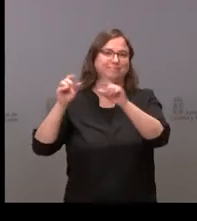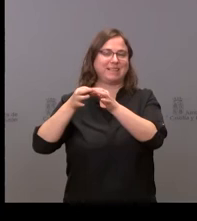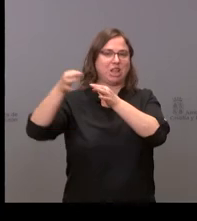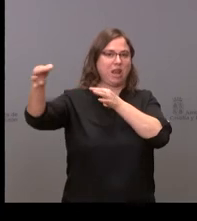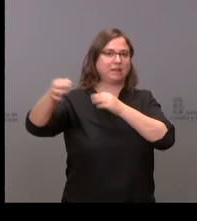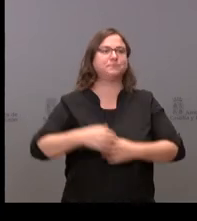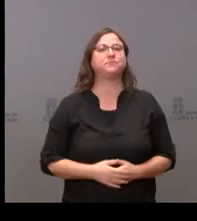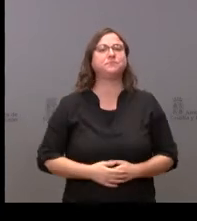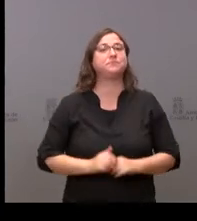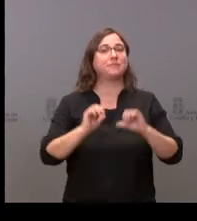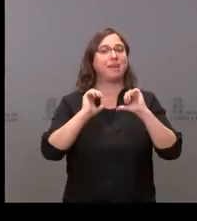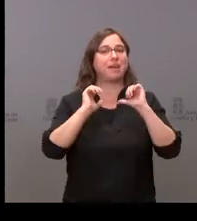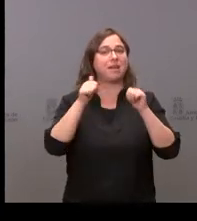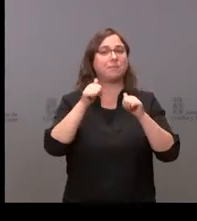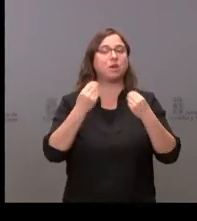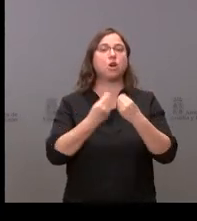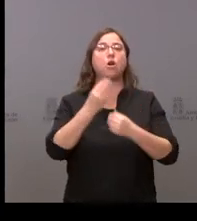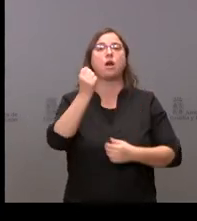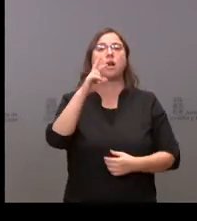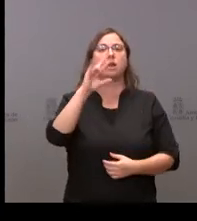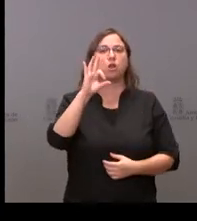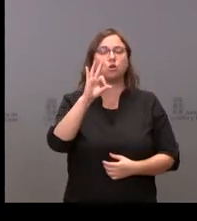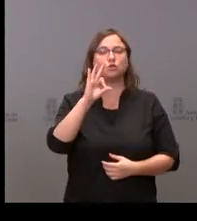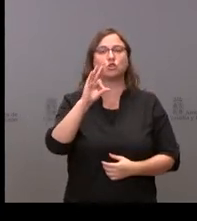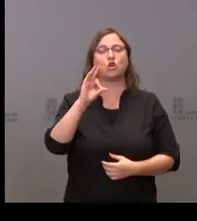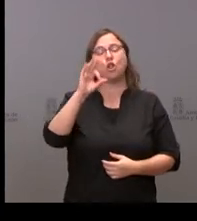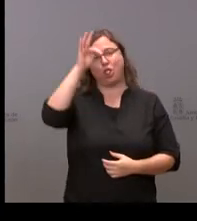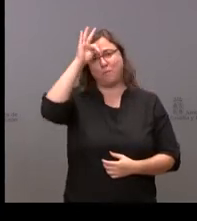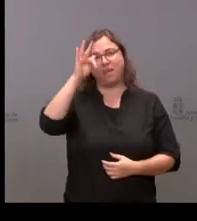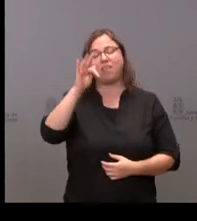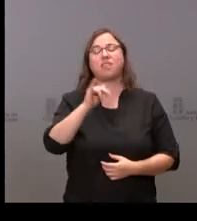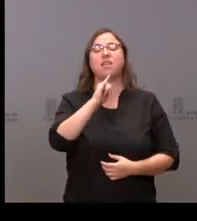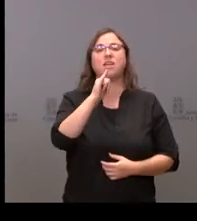vamos a comenzar hoy con Carlos Domínguez de Ileón buenos días Carlos